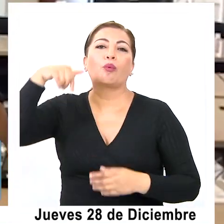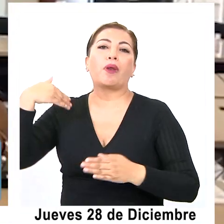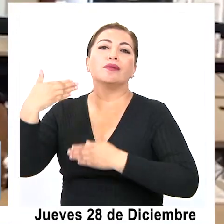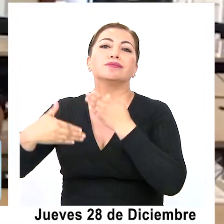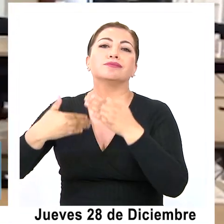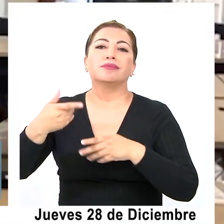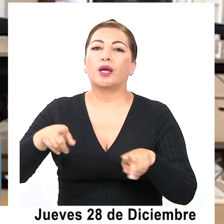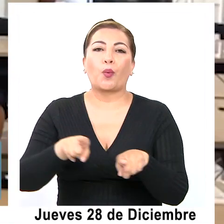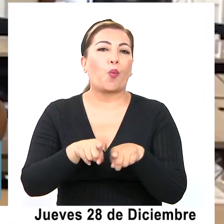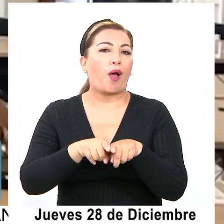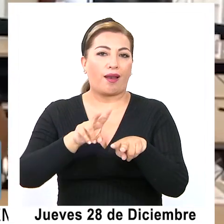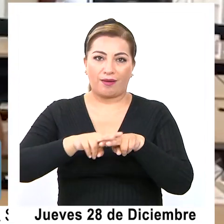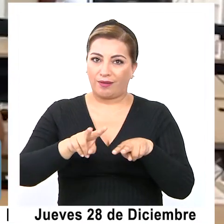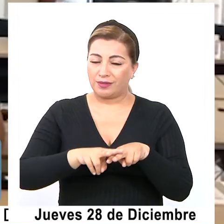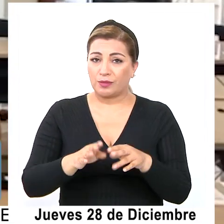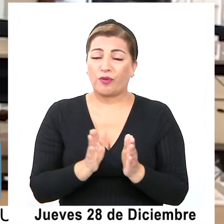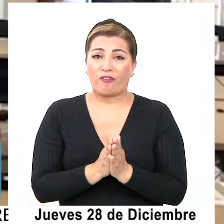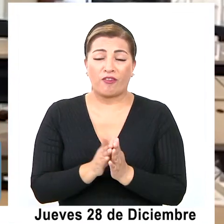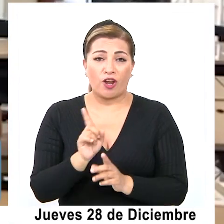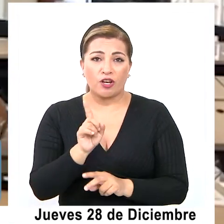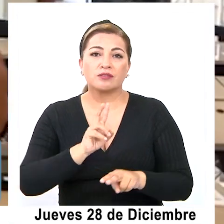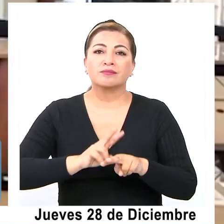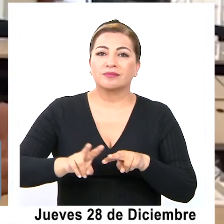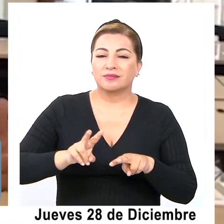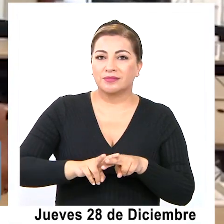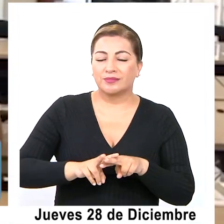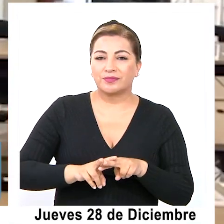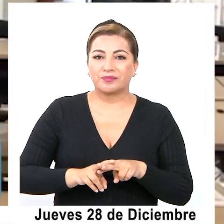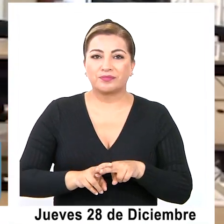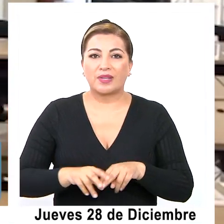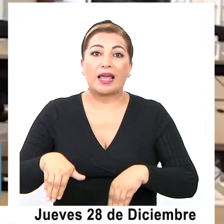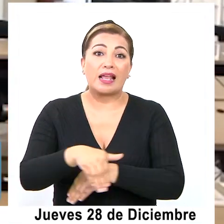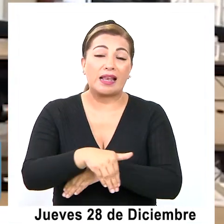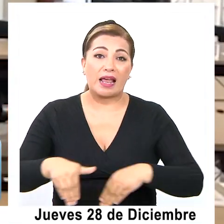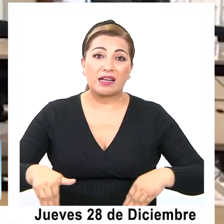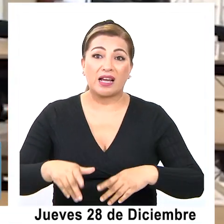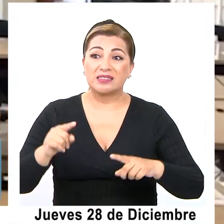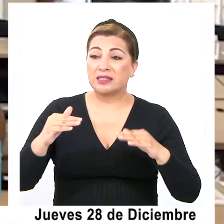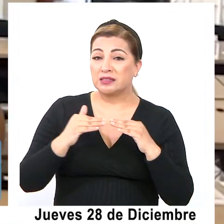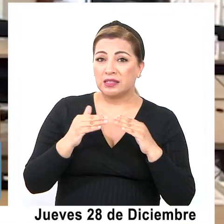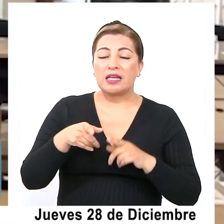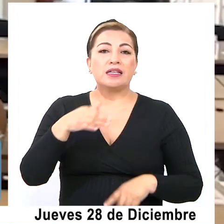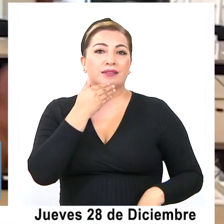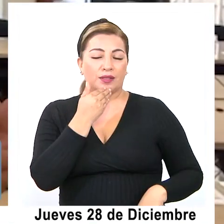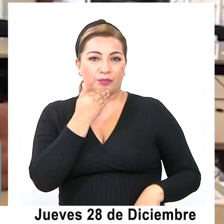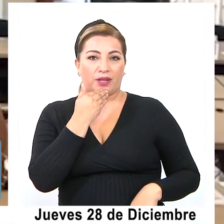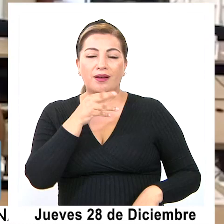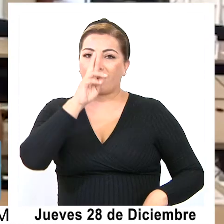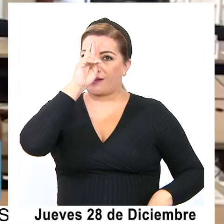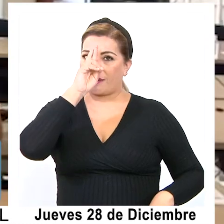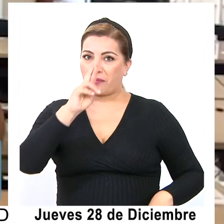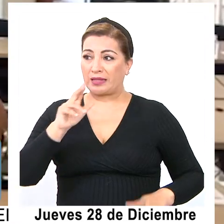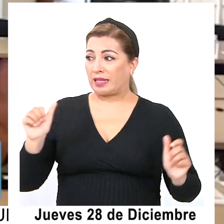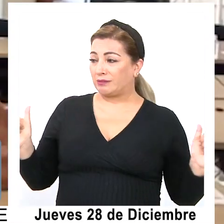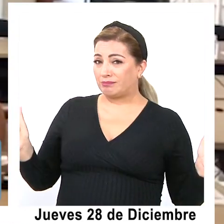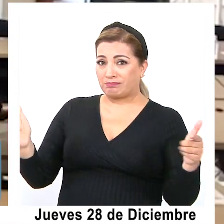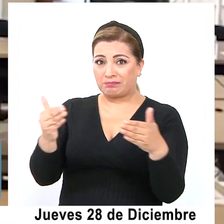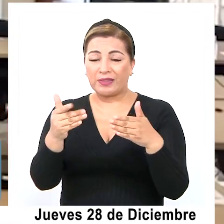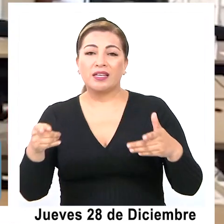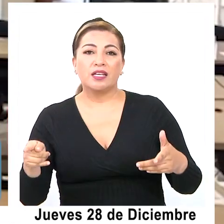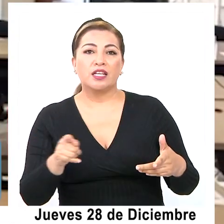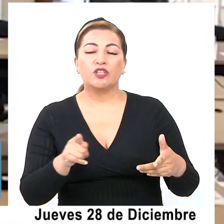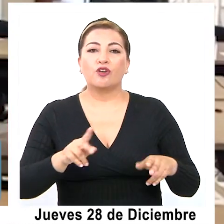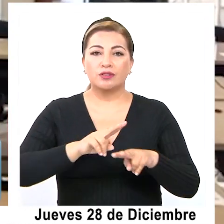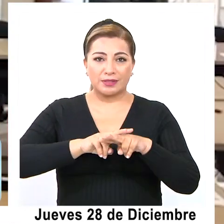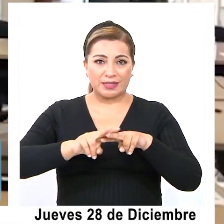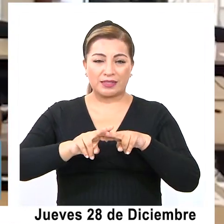y la gente igual las utiliza. Tratemos de limitarlo al máximo, no usarlos en calles que estén muy cerradas y, sobre todo, respetemos el entorno y tratemos de